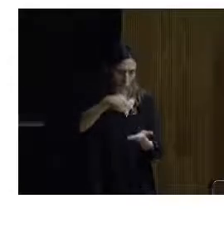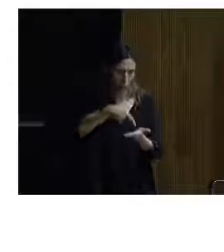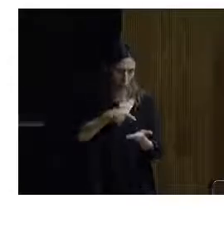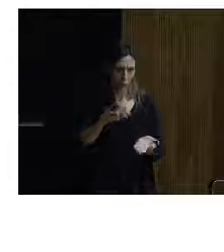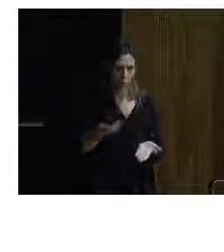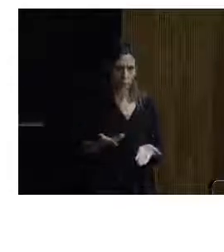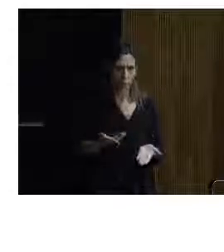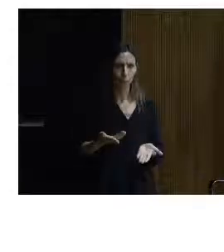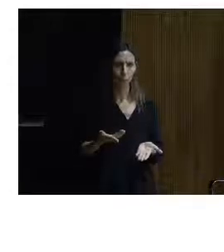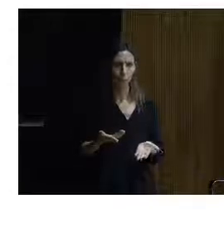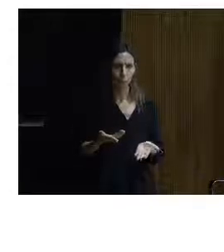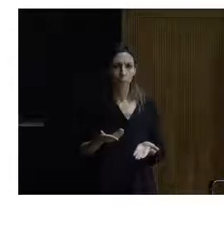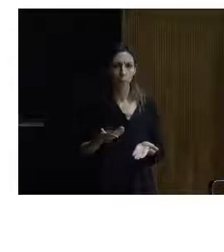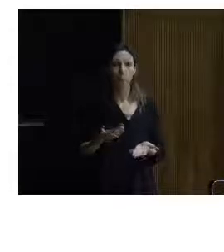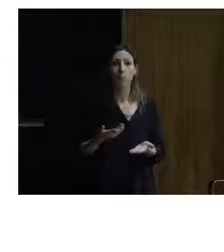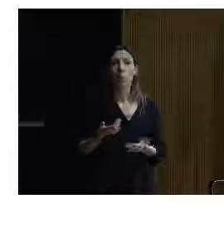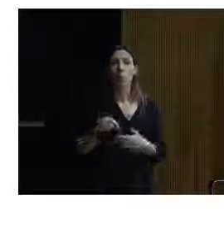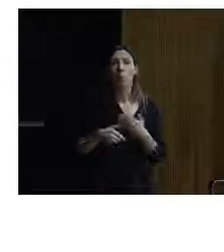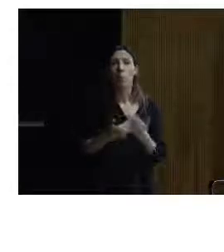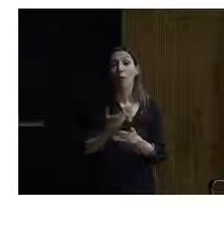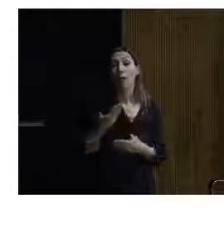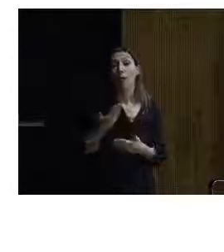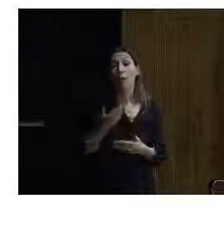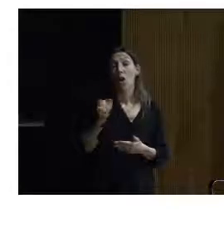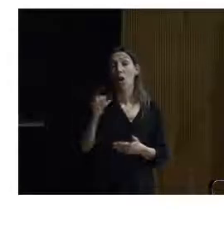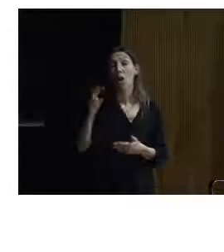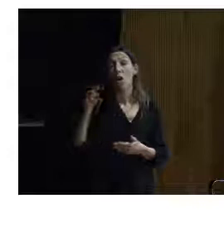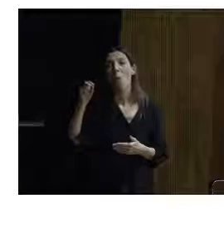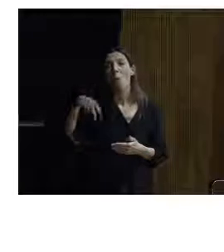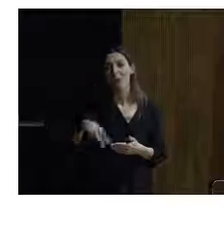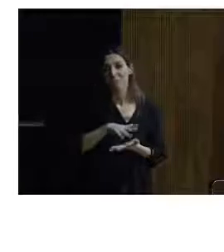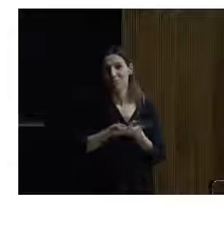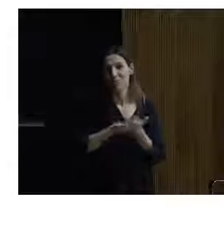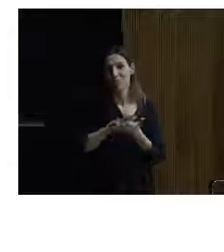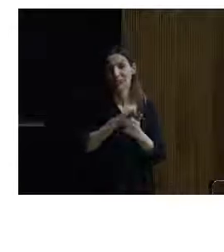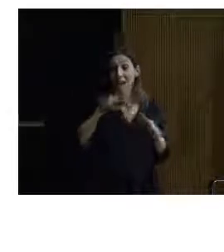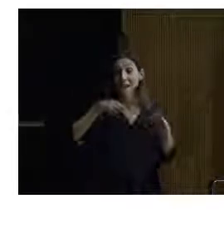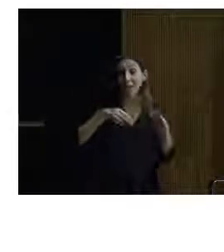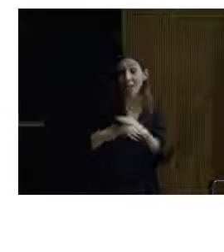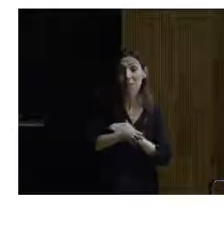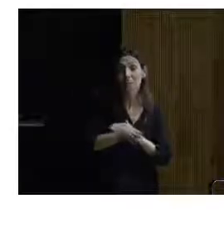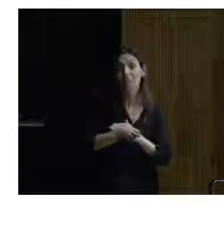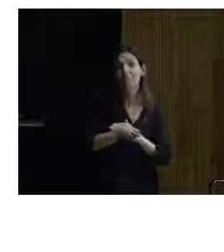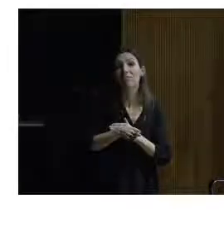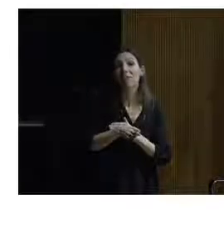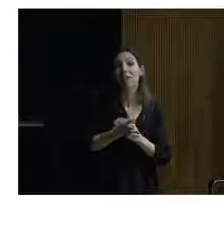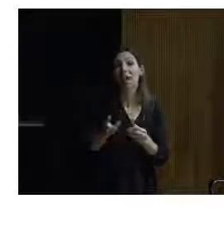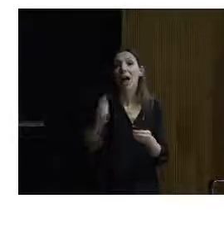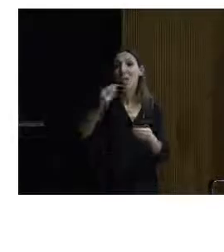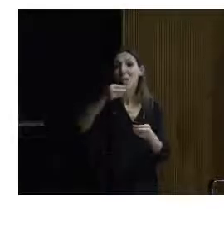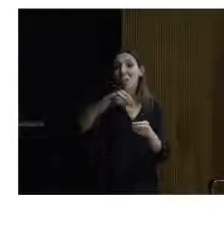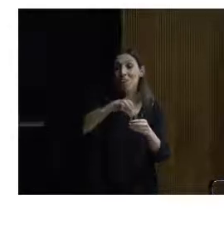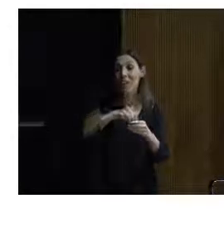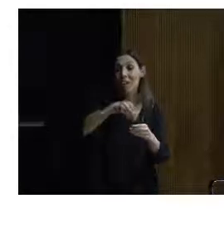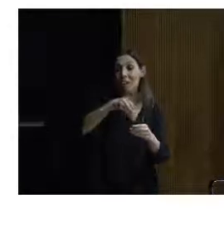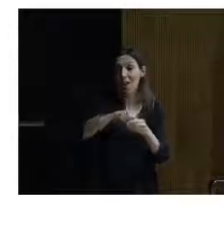que, como decían esta mañana, y especialmente Juan Navarro, la accesibilidad es un ingrediente más de la receta, es una parte